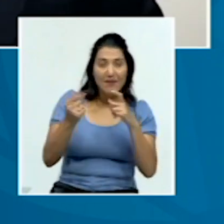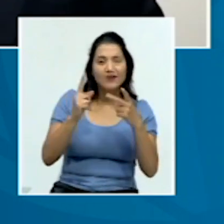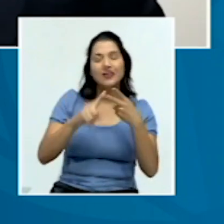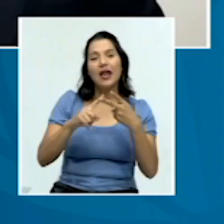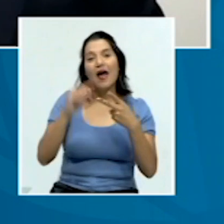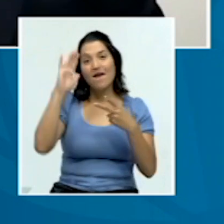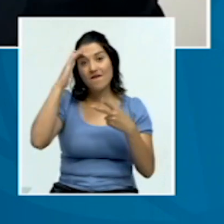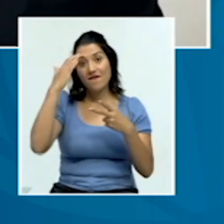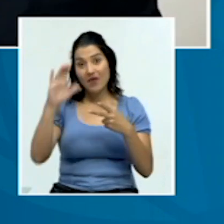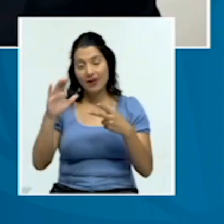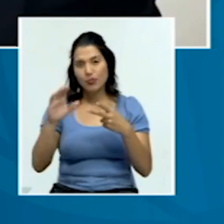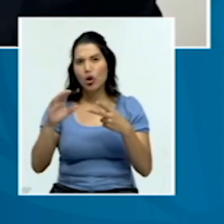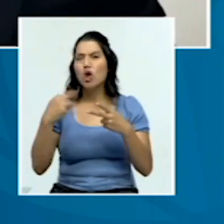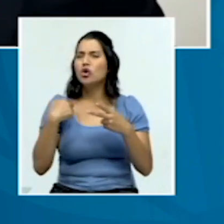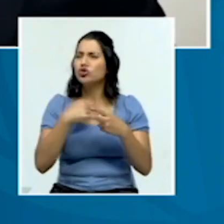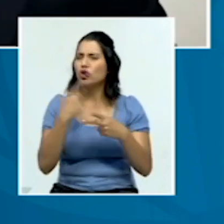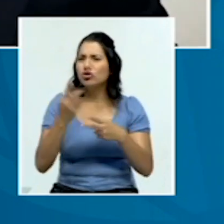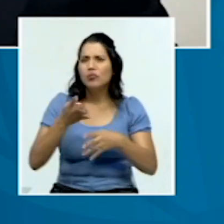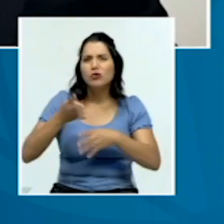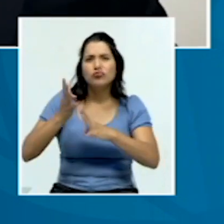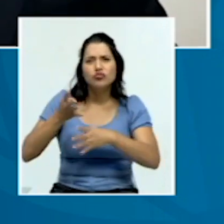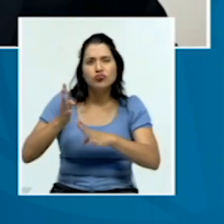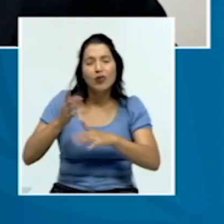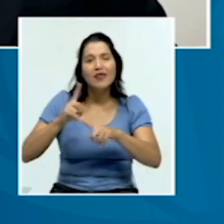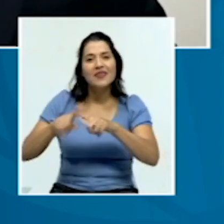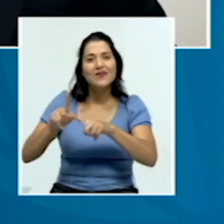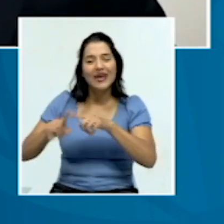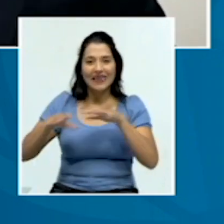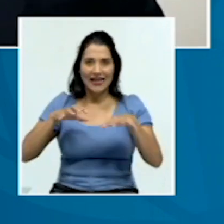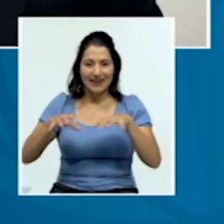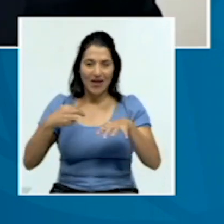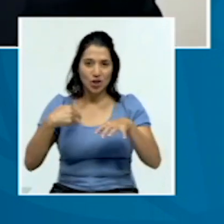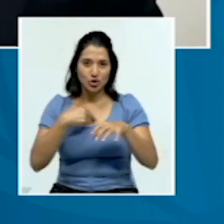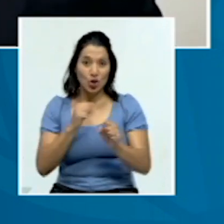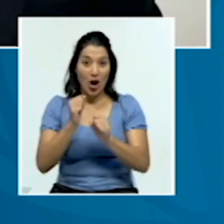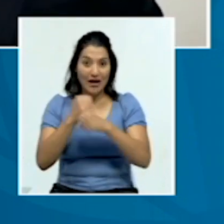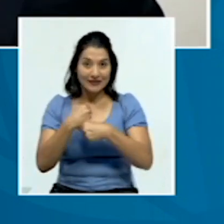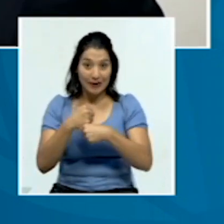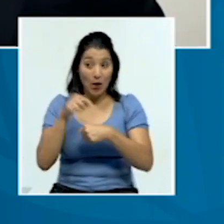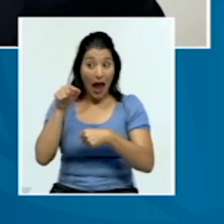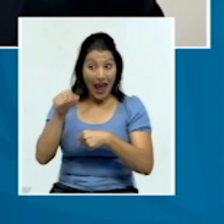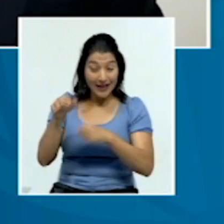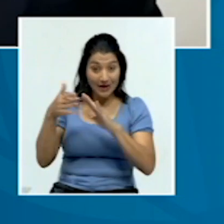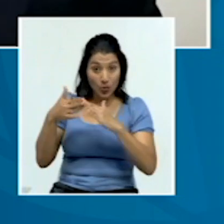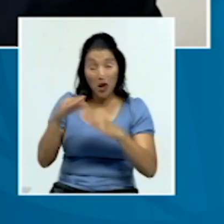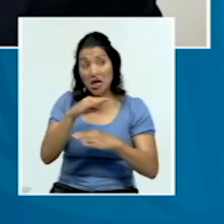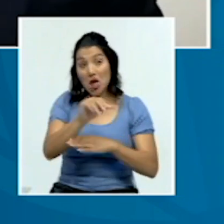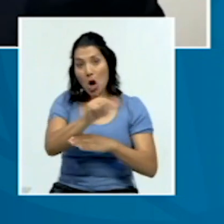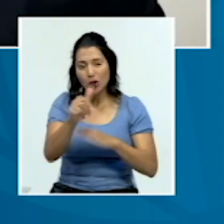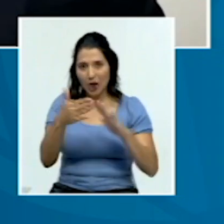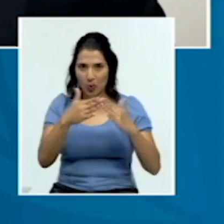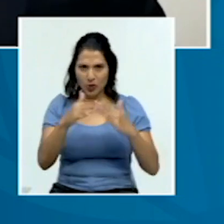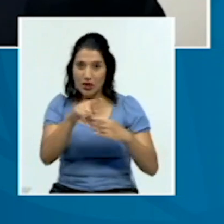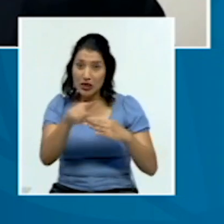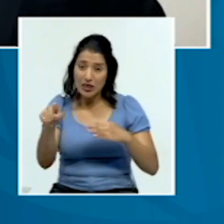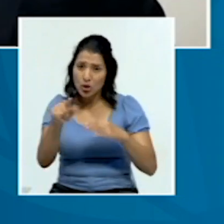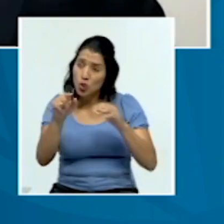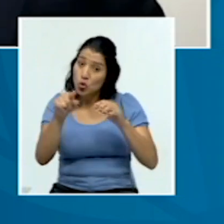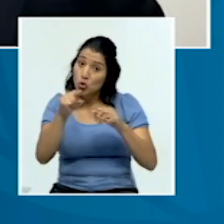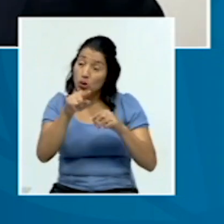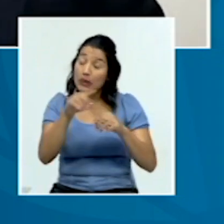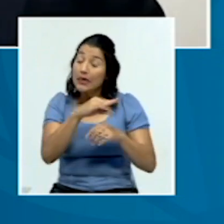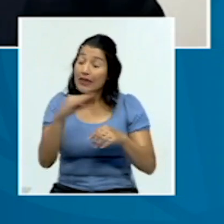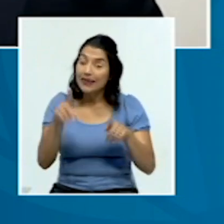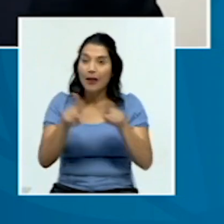estamos constantemente publicando diferentes actividades que realizamos en esta y otras comunidades y que también puedan acercarse si algunos